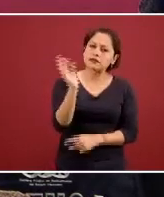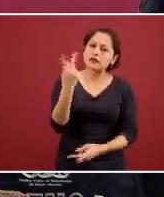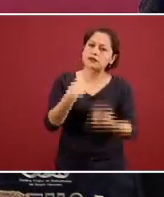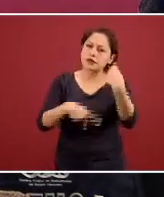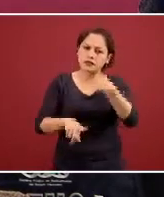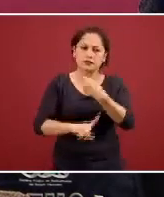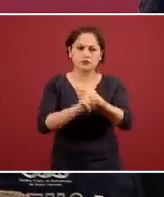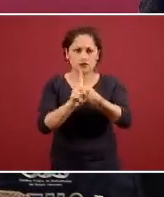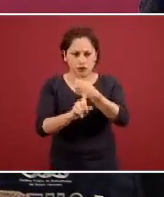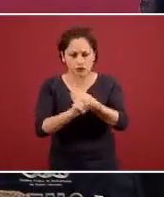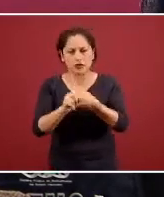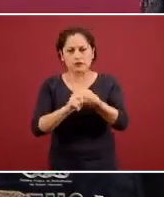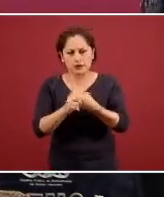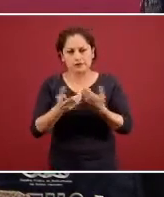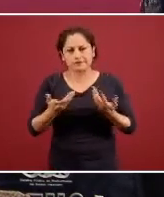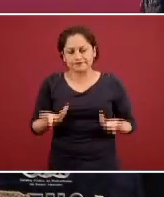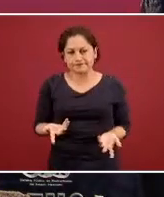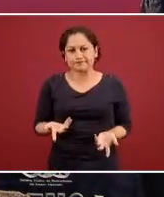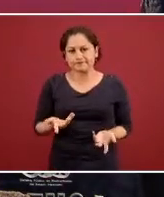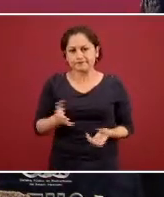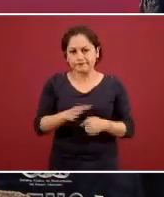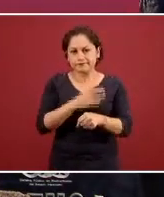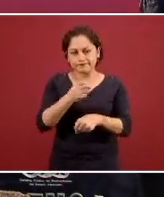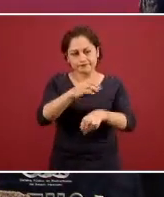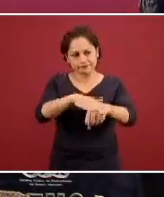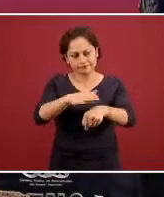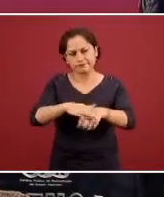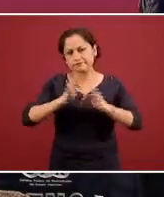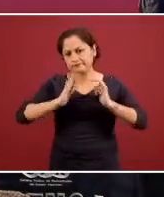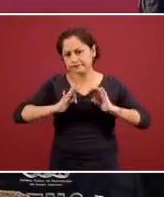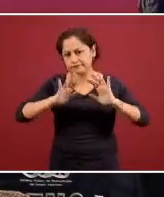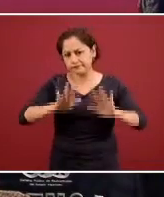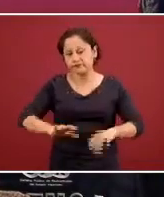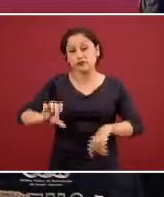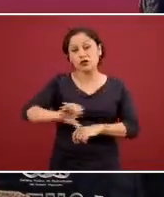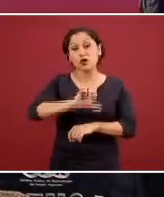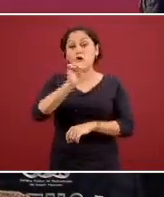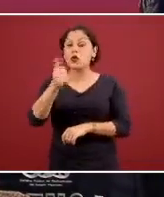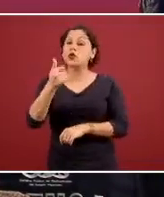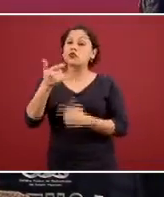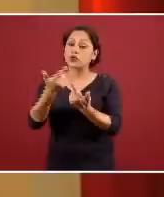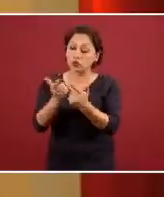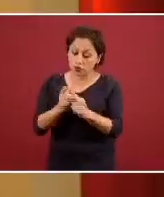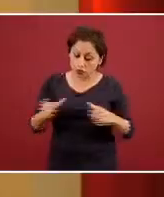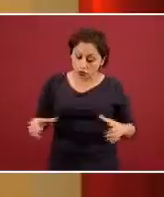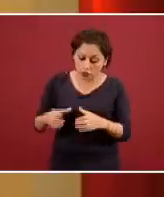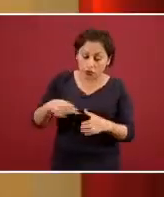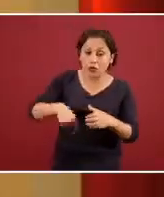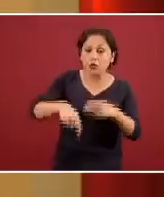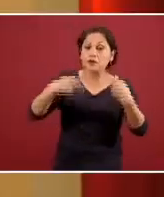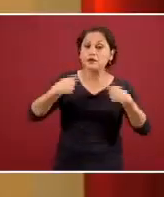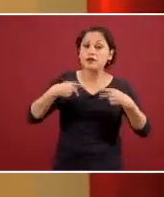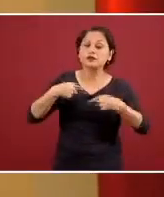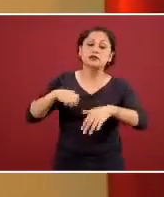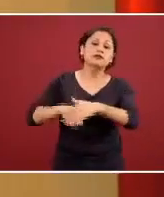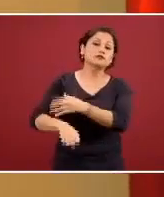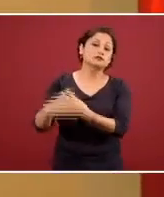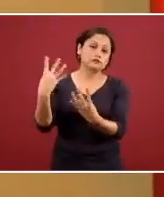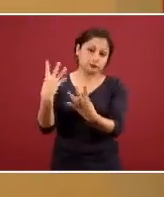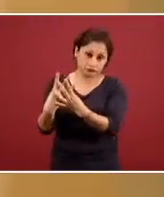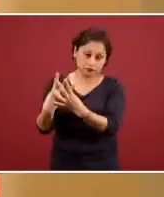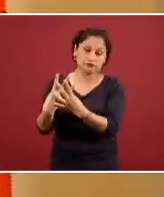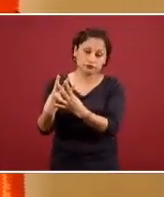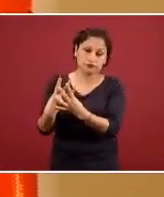en ese aspecto y tenemos como último grupo a las personas privadas de la libertad son un grupo que nos importa de sobremanera